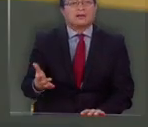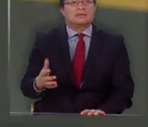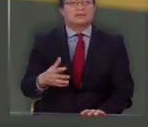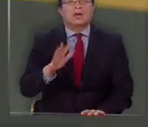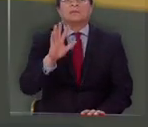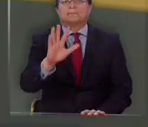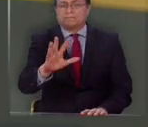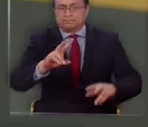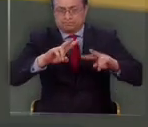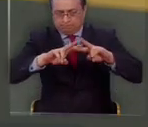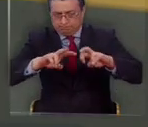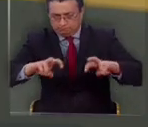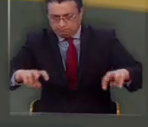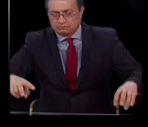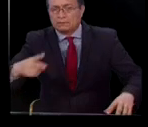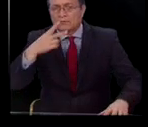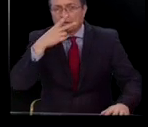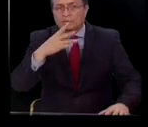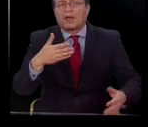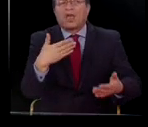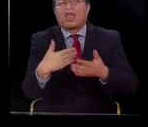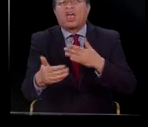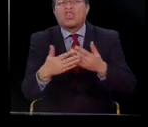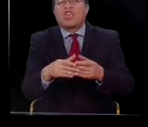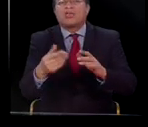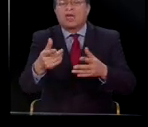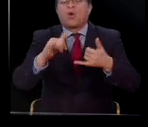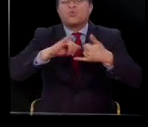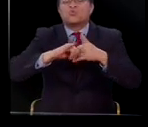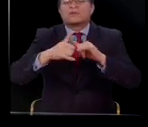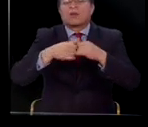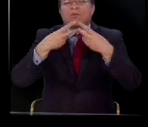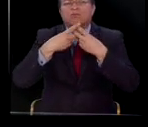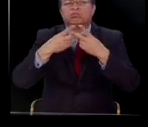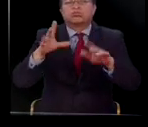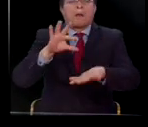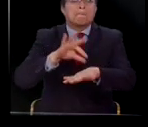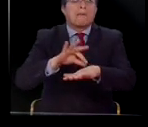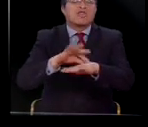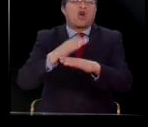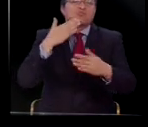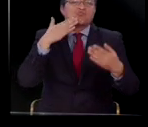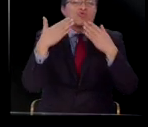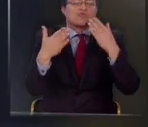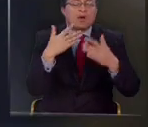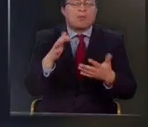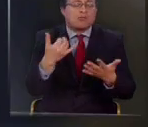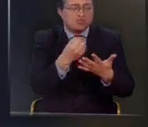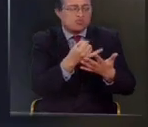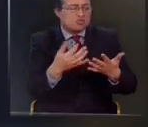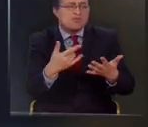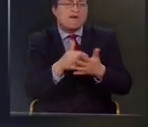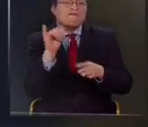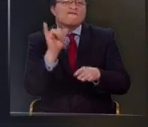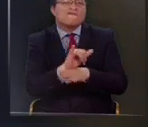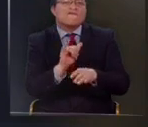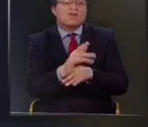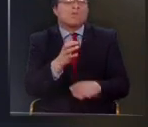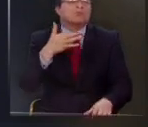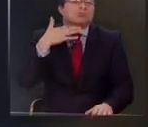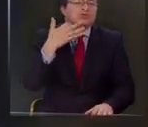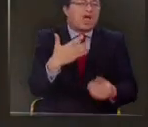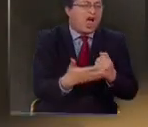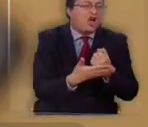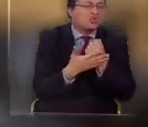Investigamos para intentar llegar al origen de la cadena de los médicos solidarios y por qué no funcionaban los números supuestamente